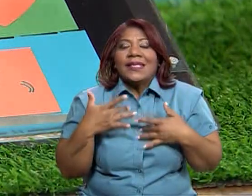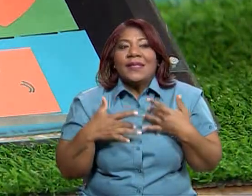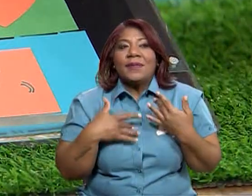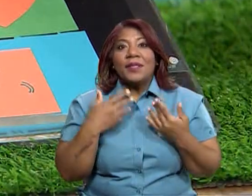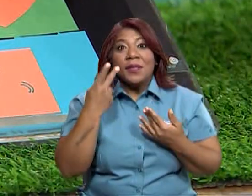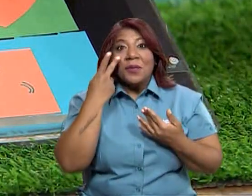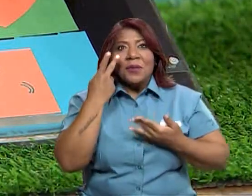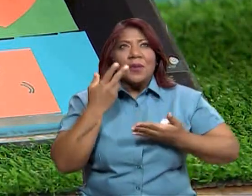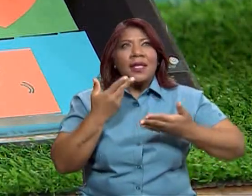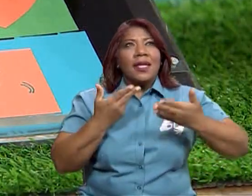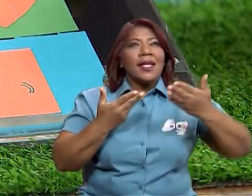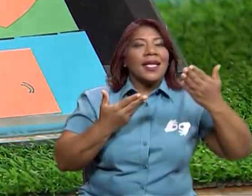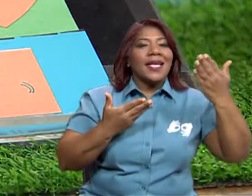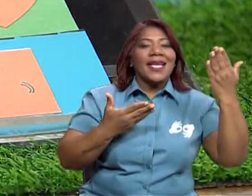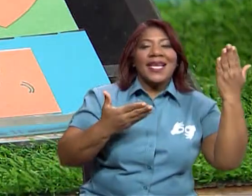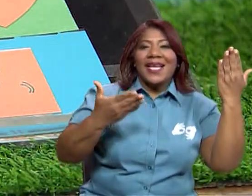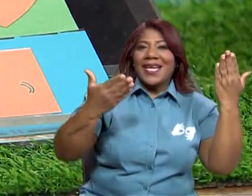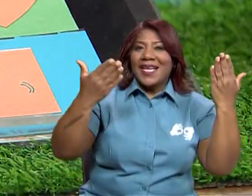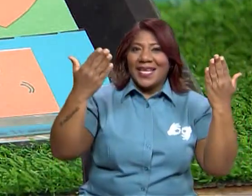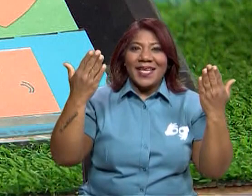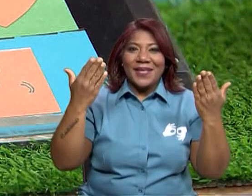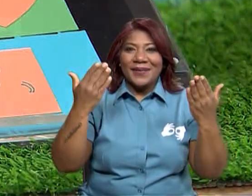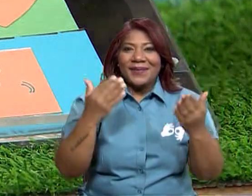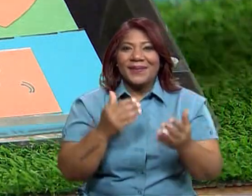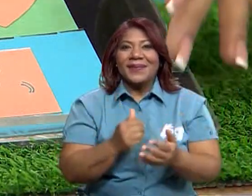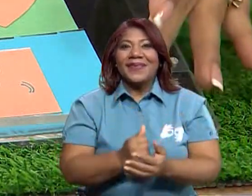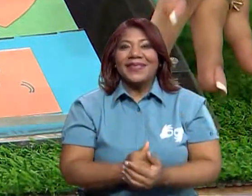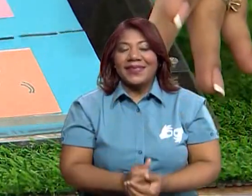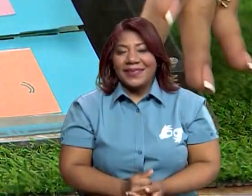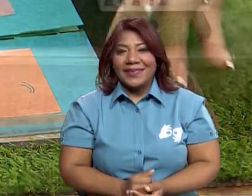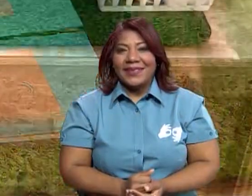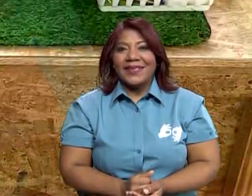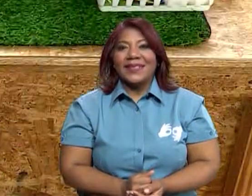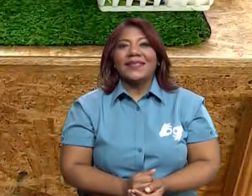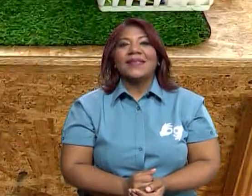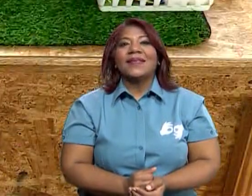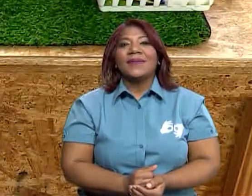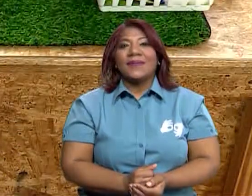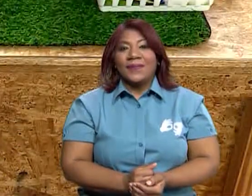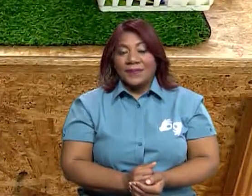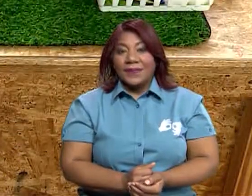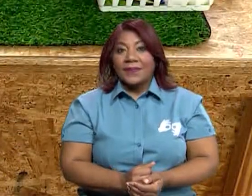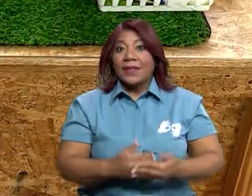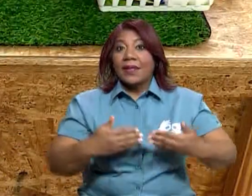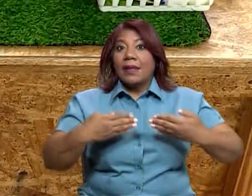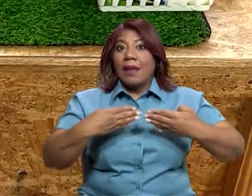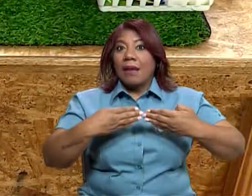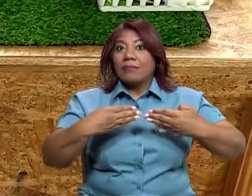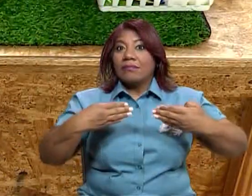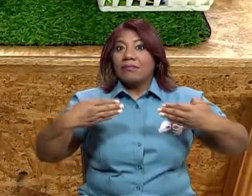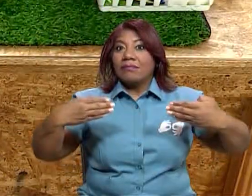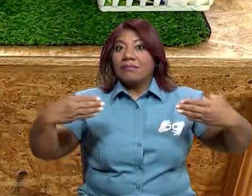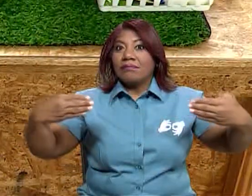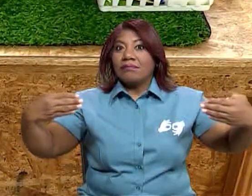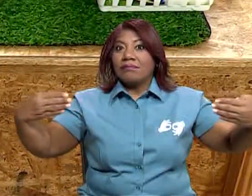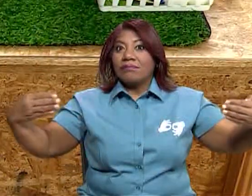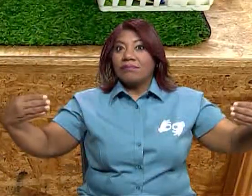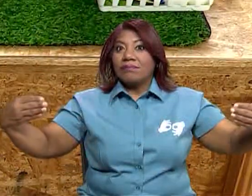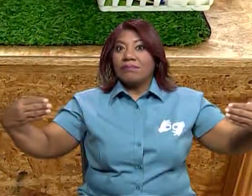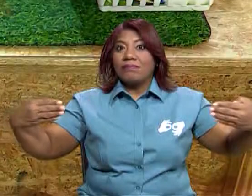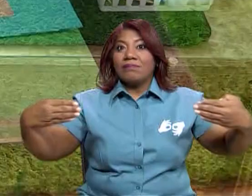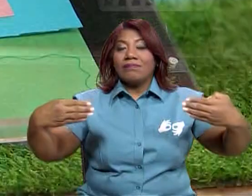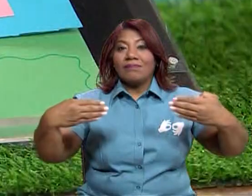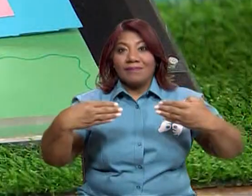poesía? Aquí te puse uno de ellos, lo cual me hizo sentir a mí. Y como la ampliación del canal, ¿cuál sería su beneficio? También